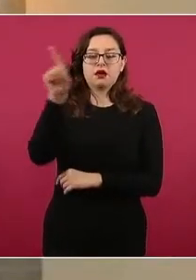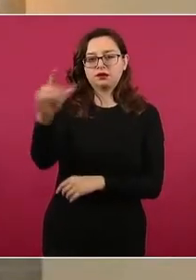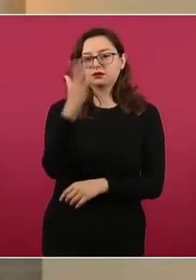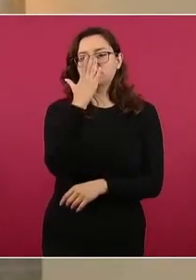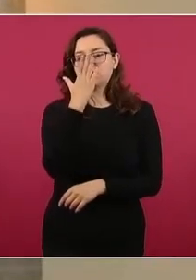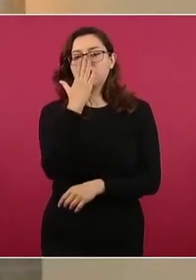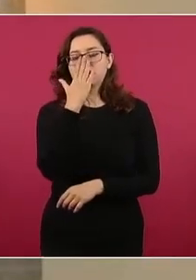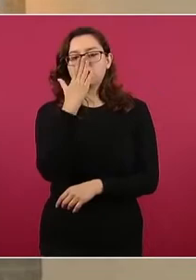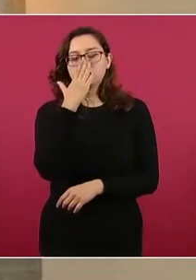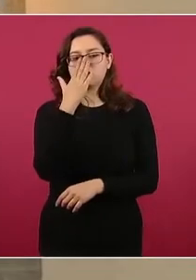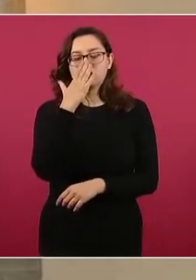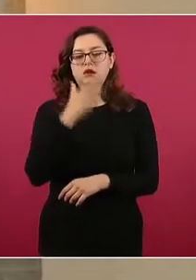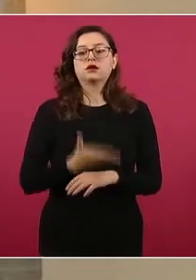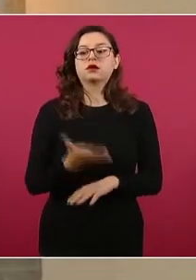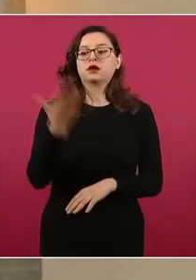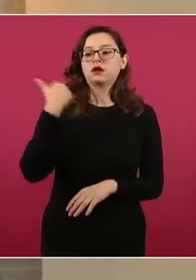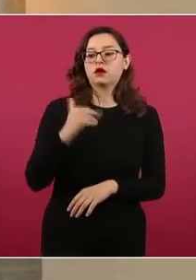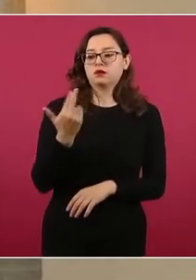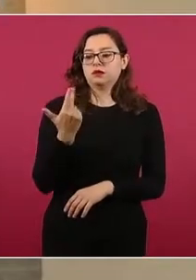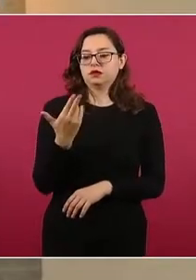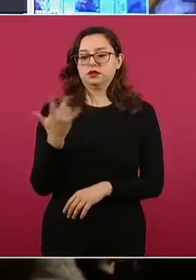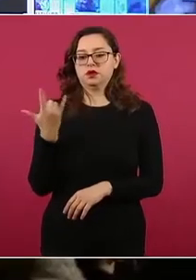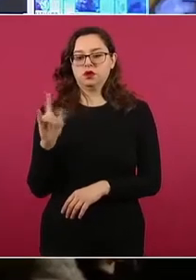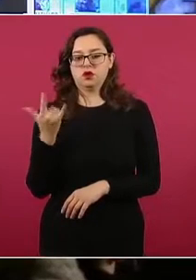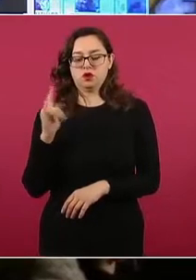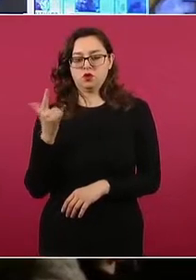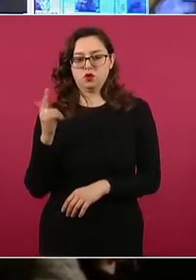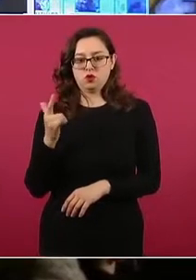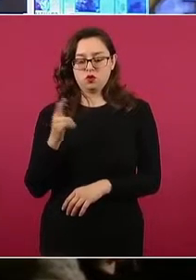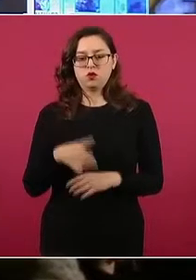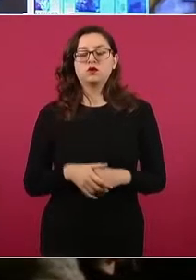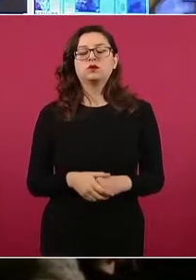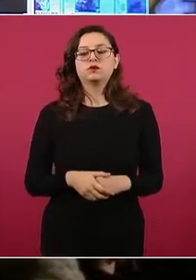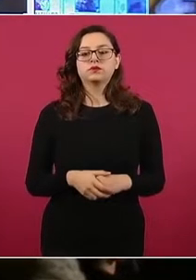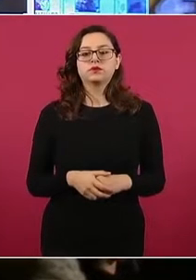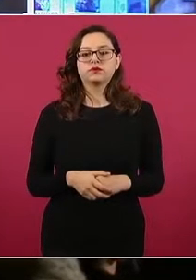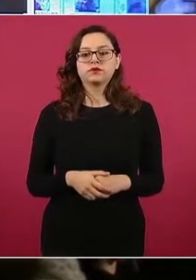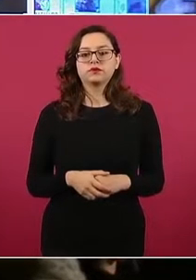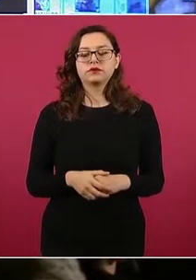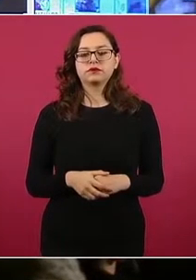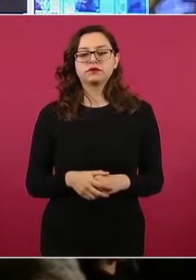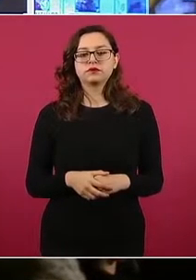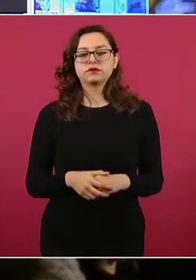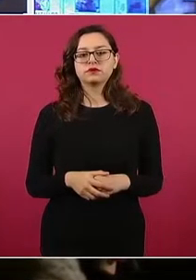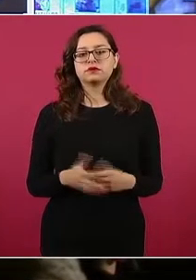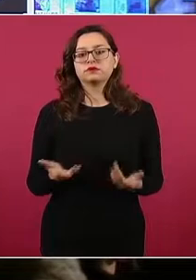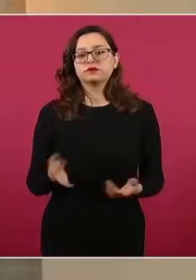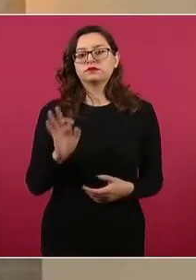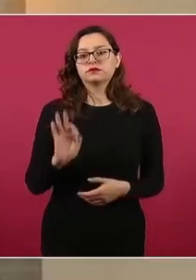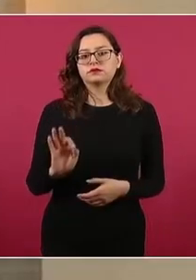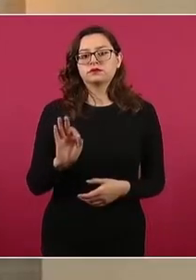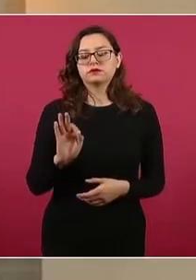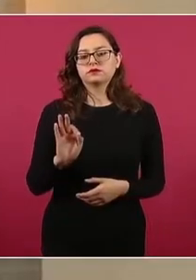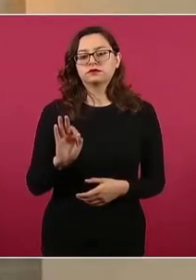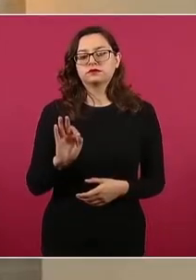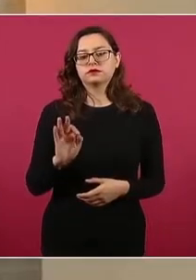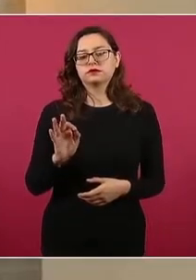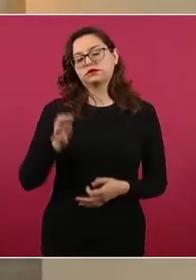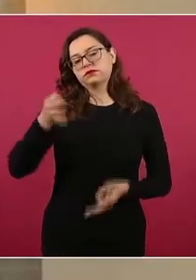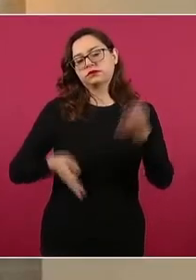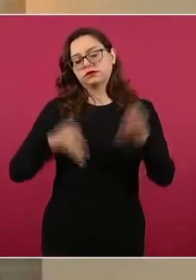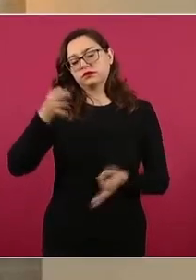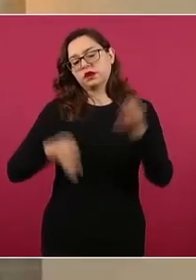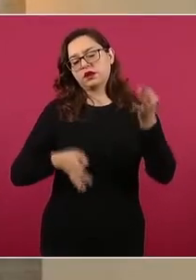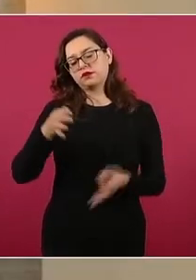Esto fue el pasado 25 de julio, en una operación de elementos de la Fiscalía General de Sonora,